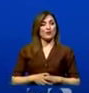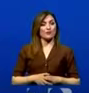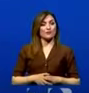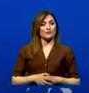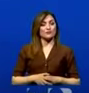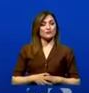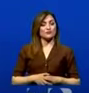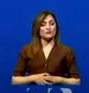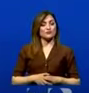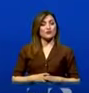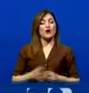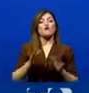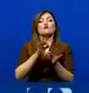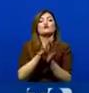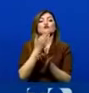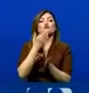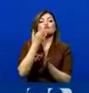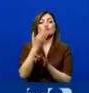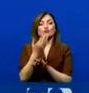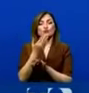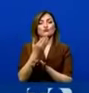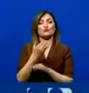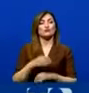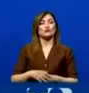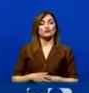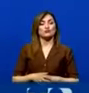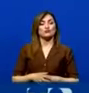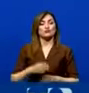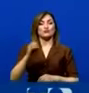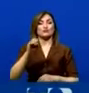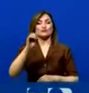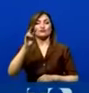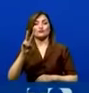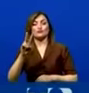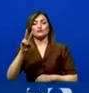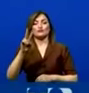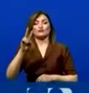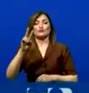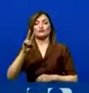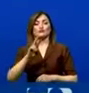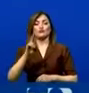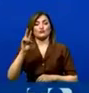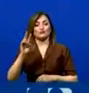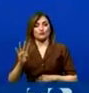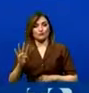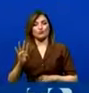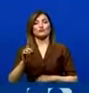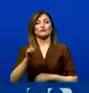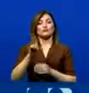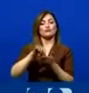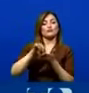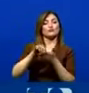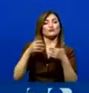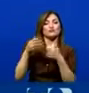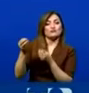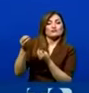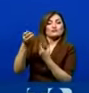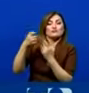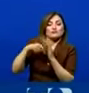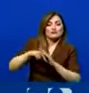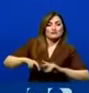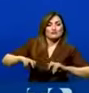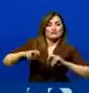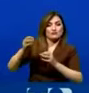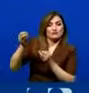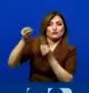Nacional. Y está funcionando ya el C2 y 4 en la ciudad de Guayaquil, dándonos información muchísimo más